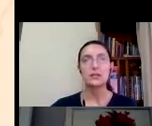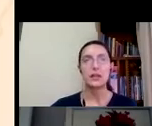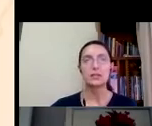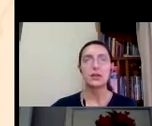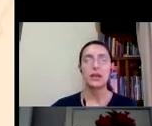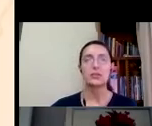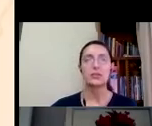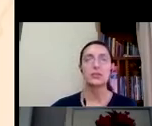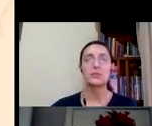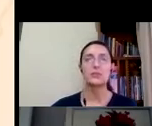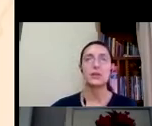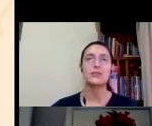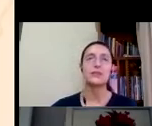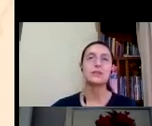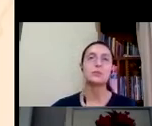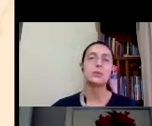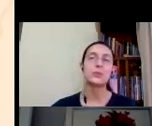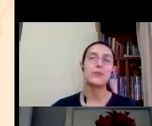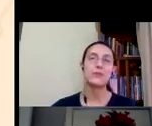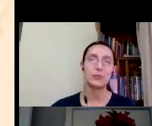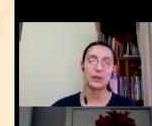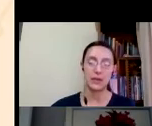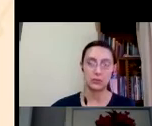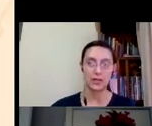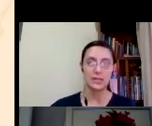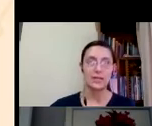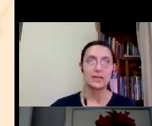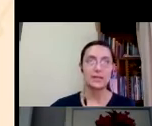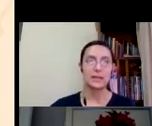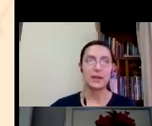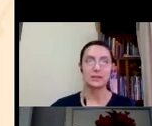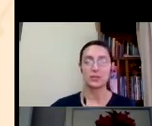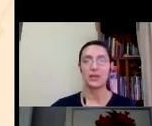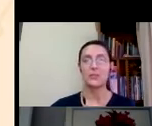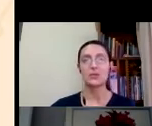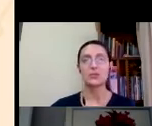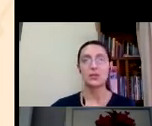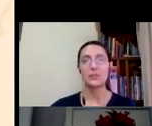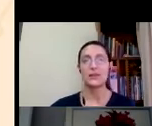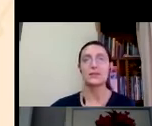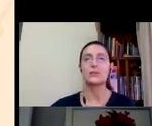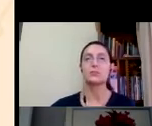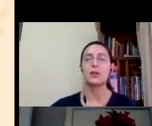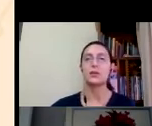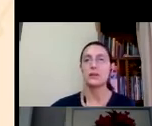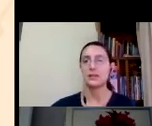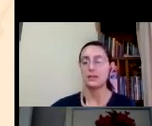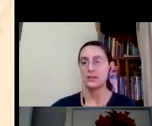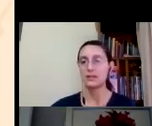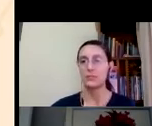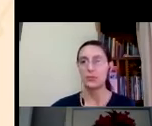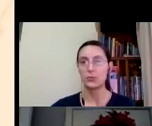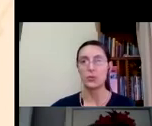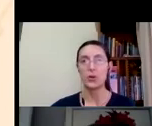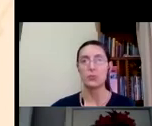valores son aquellos conceptos que definen tu propia forma de actuar y que ante dos caminos en base a tus valores vas a